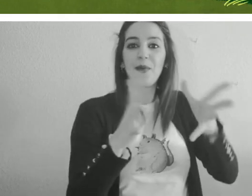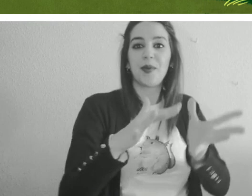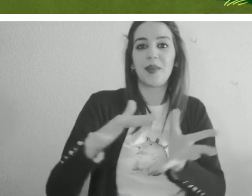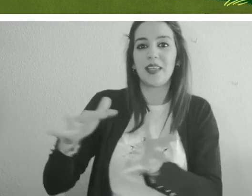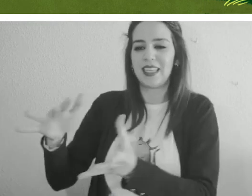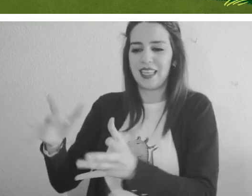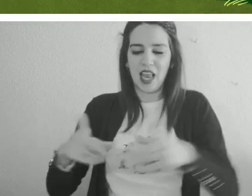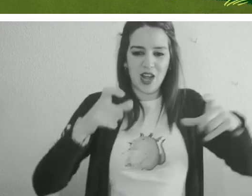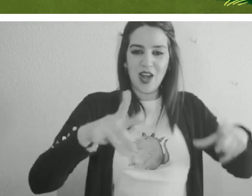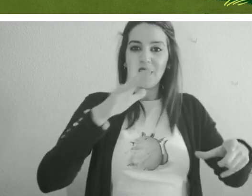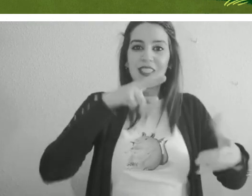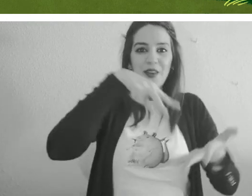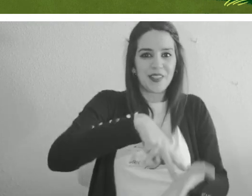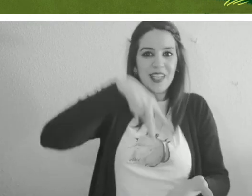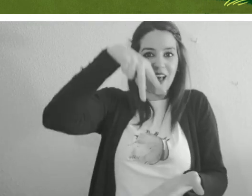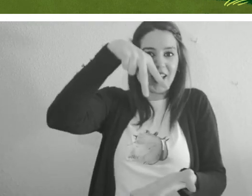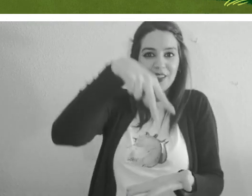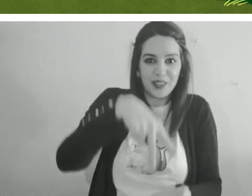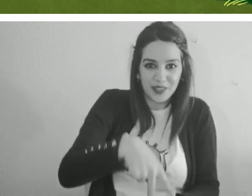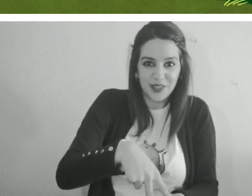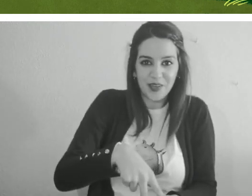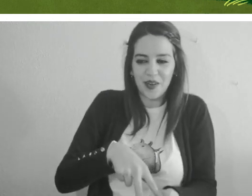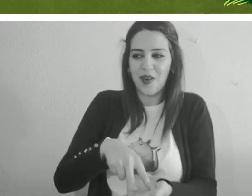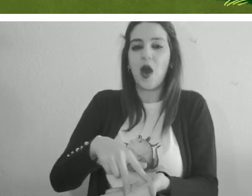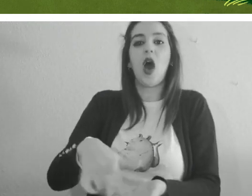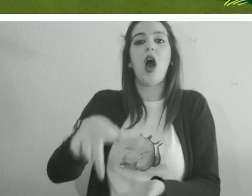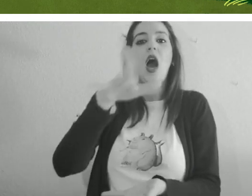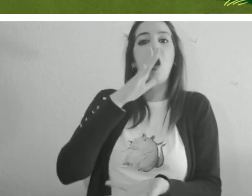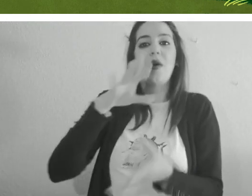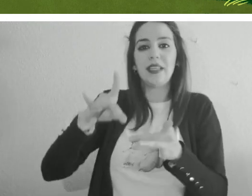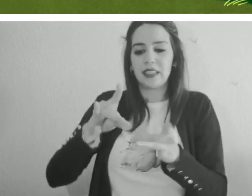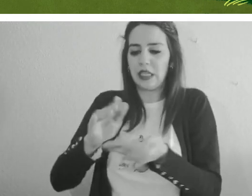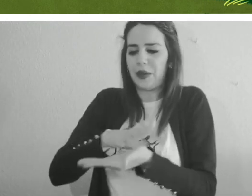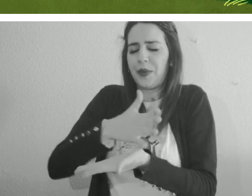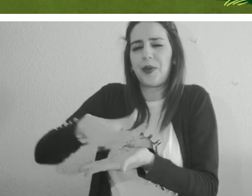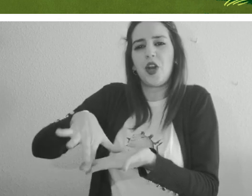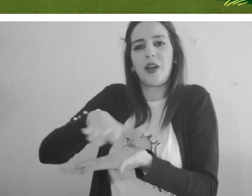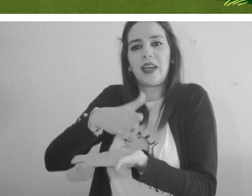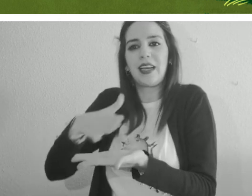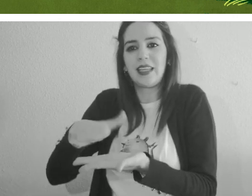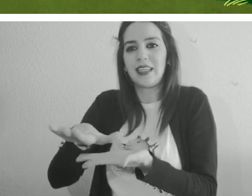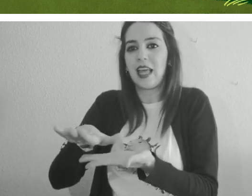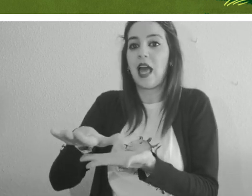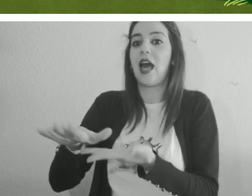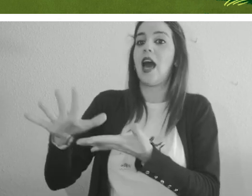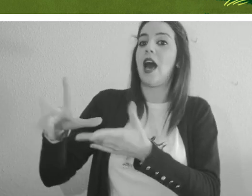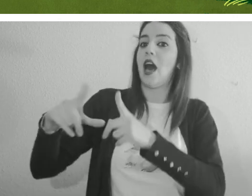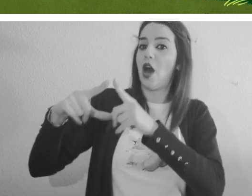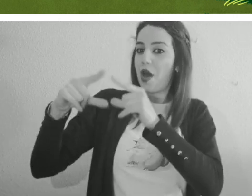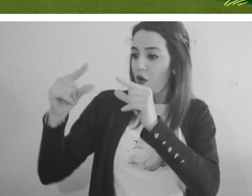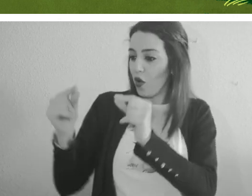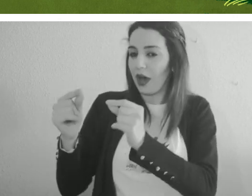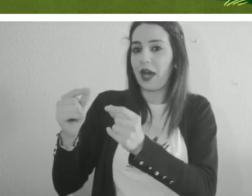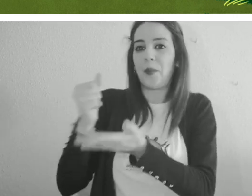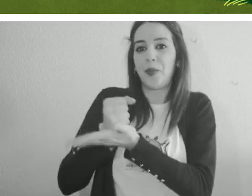saltos en los charcos, croquetas de barro con un espléndido rebozado de arena y virutas de